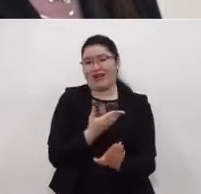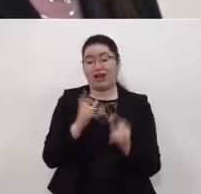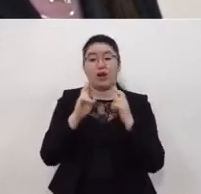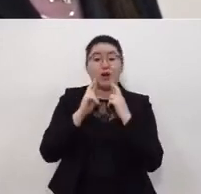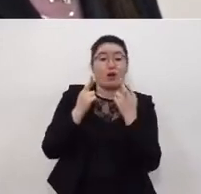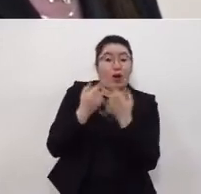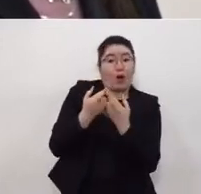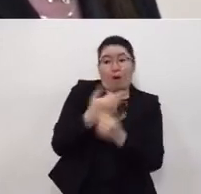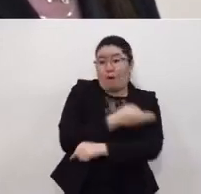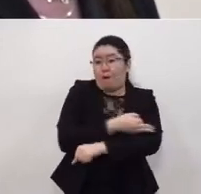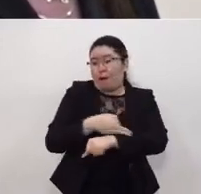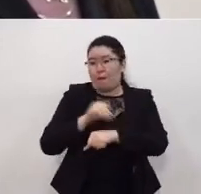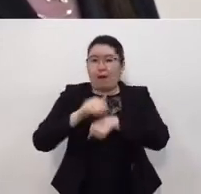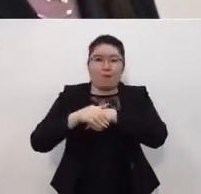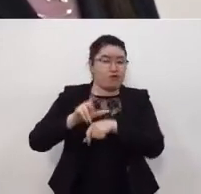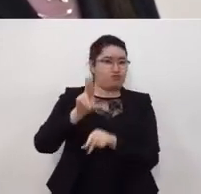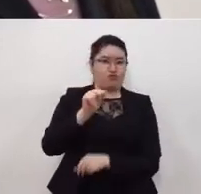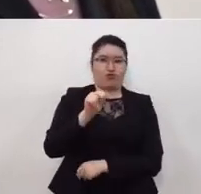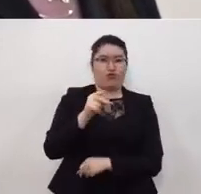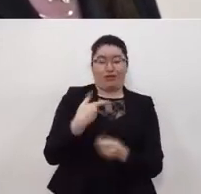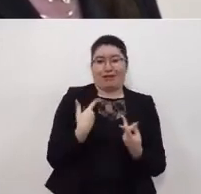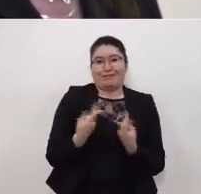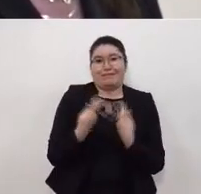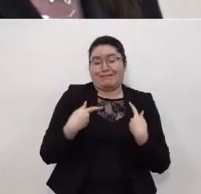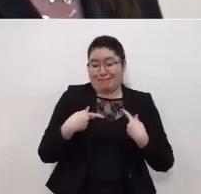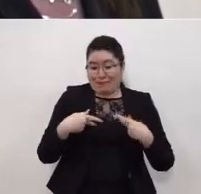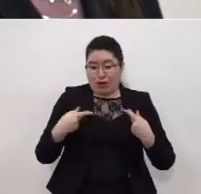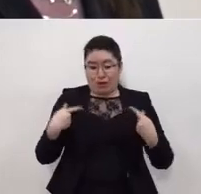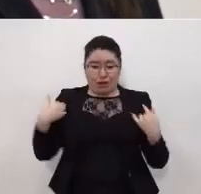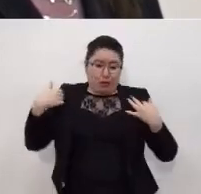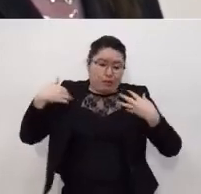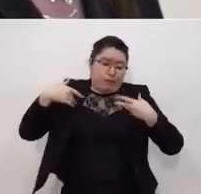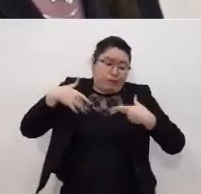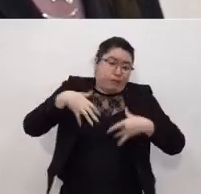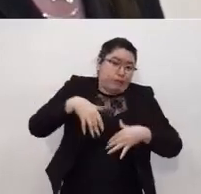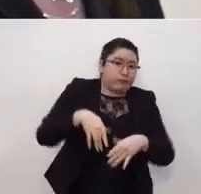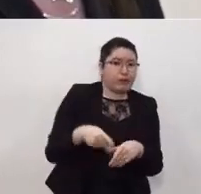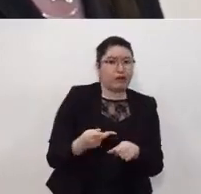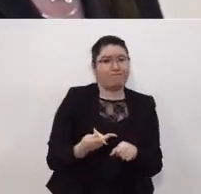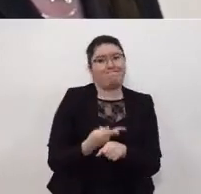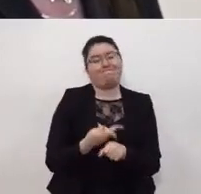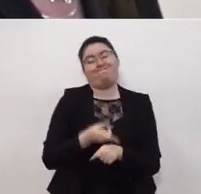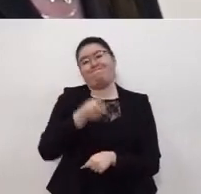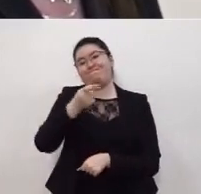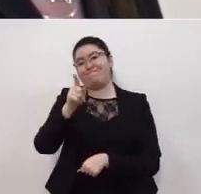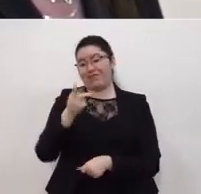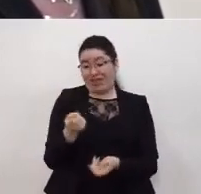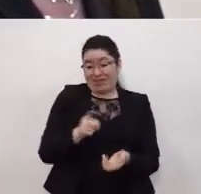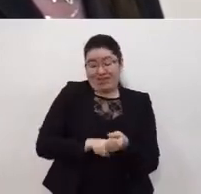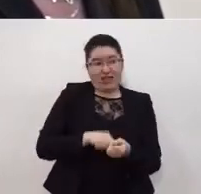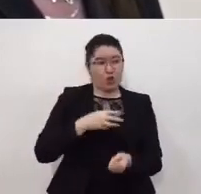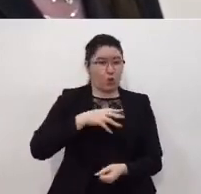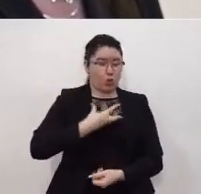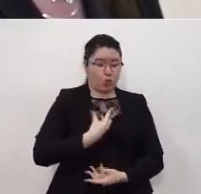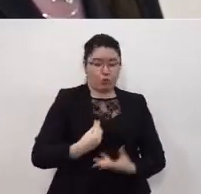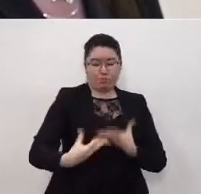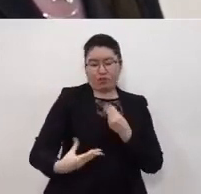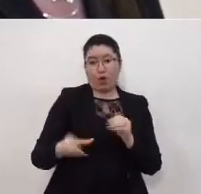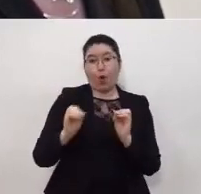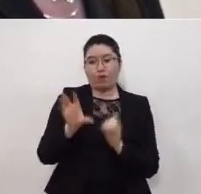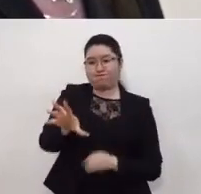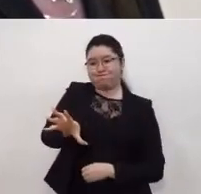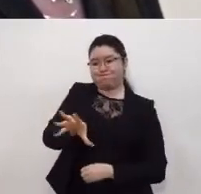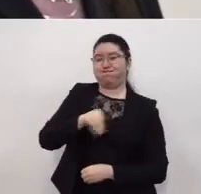independientemente del motivo, si las personas se congregan, tienen mayor posibilidad de contagiarse o